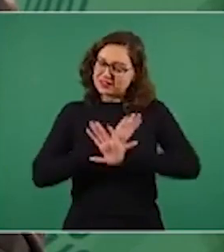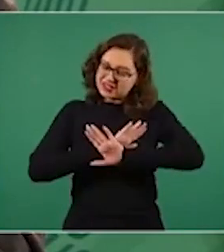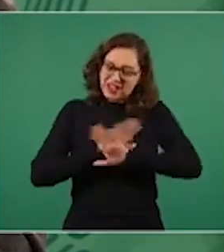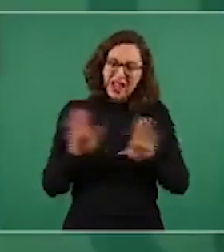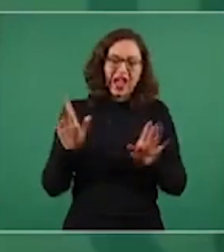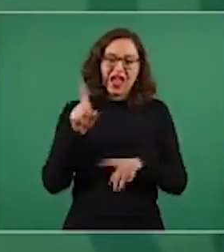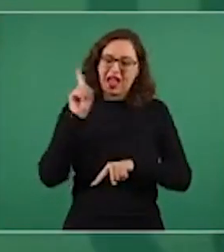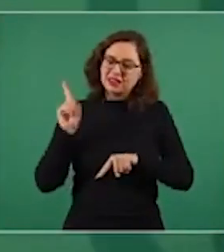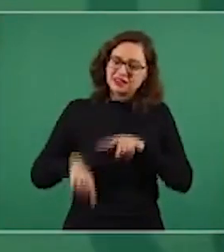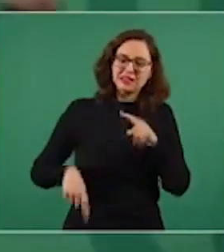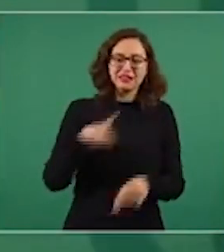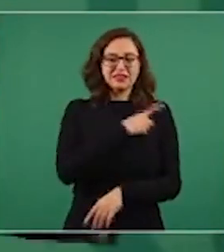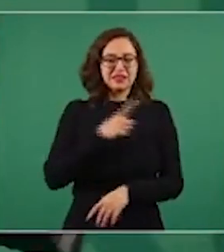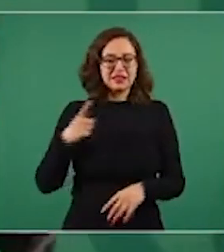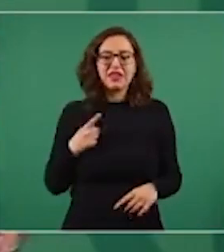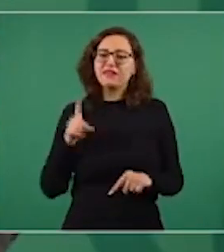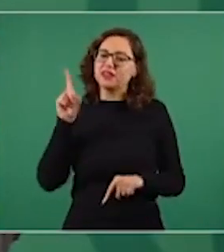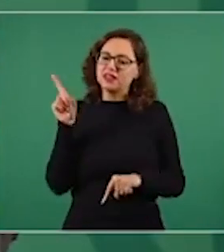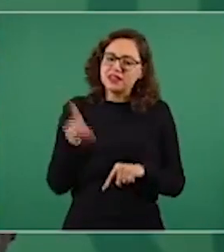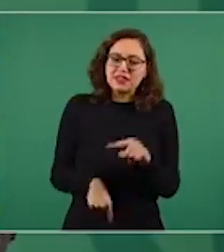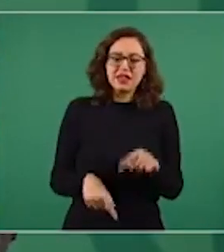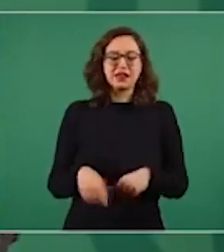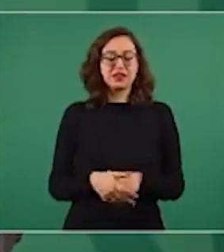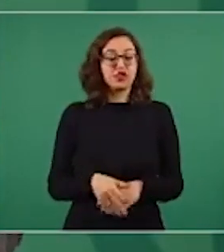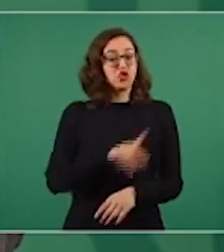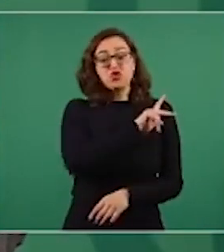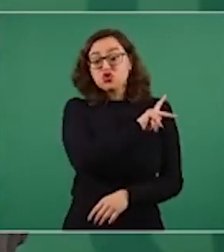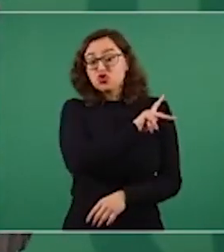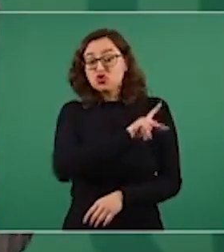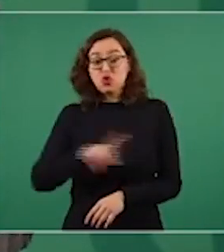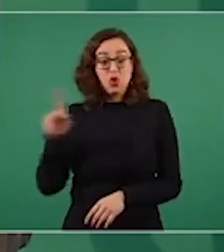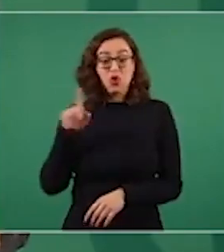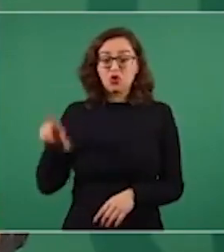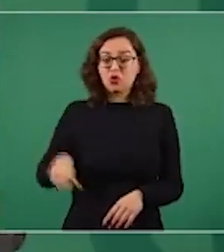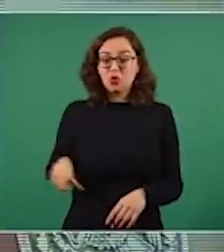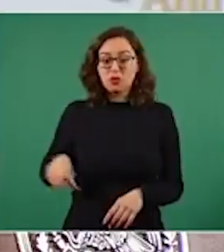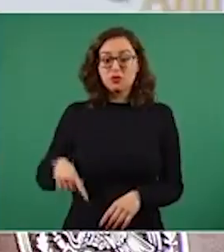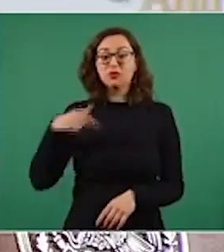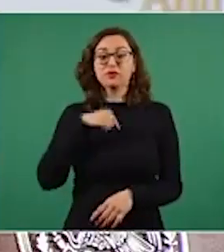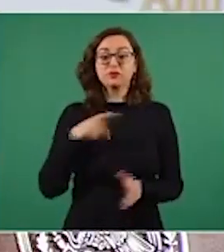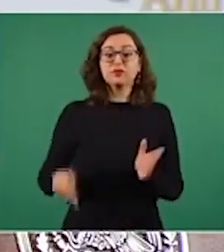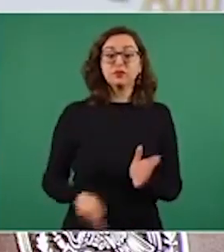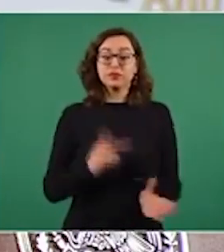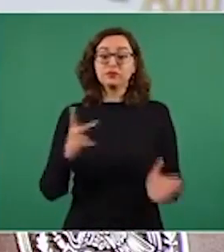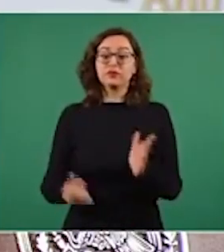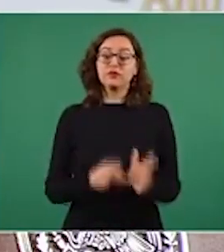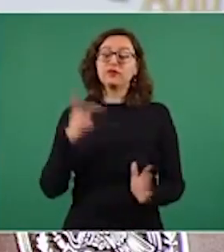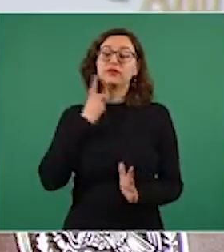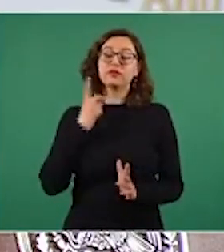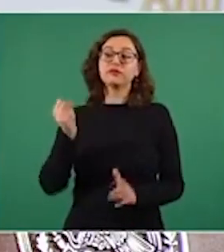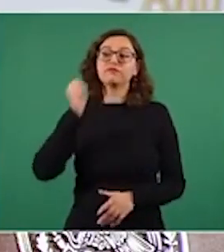en general son iniciativas que he enviado al congreso y las han rechazado